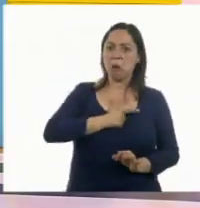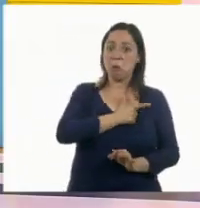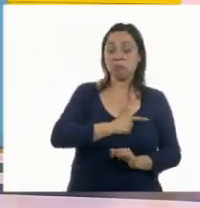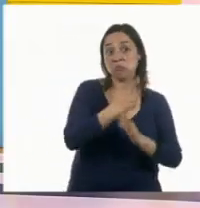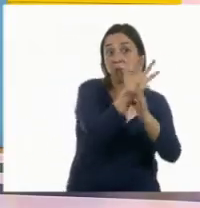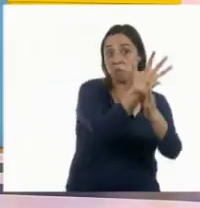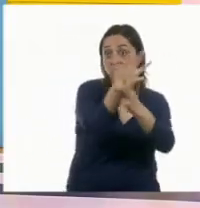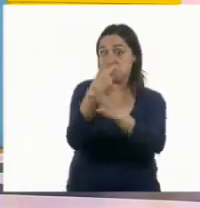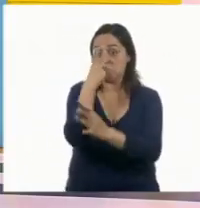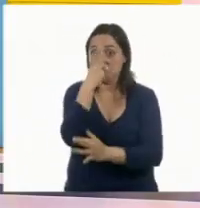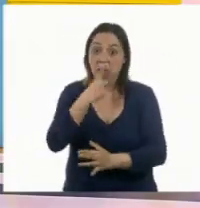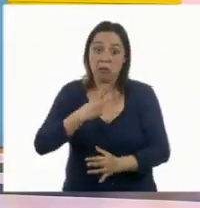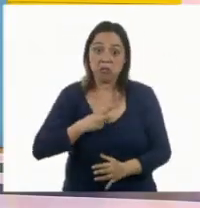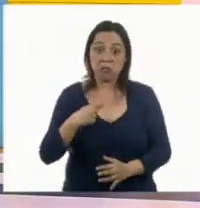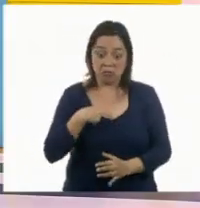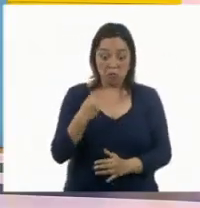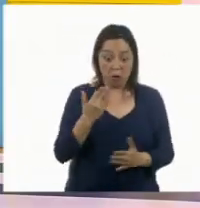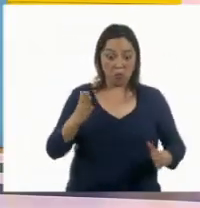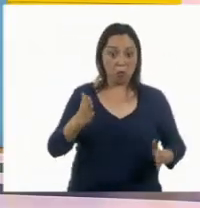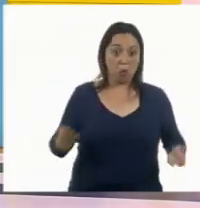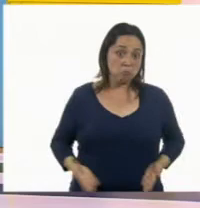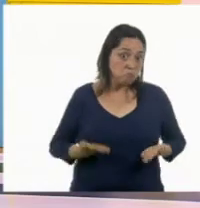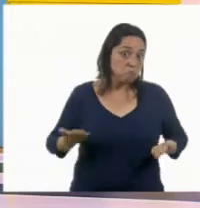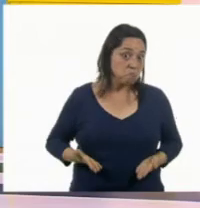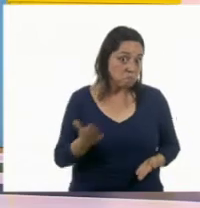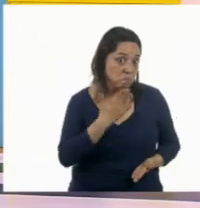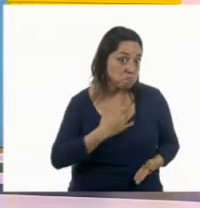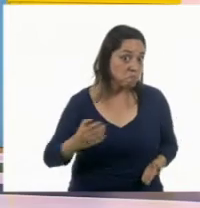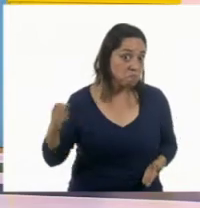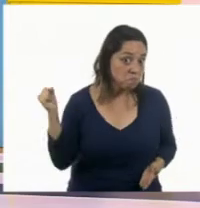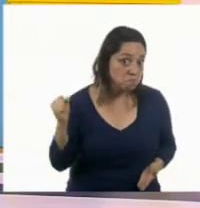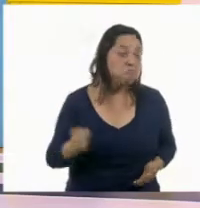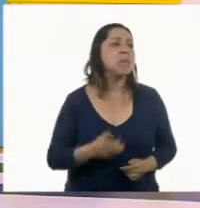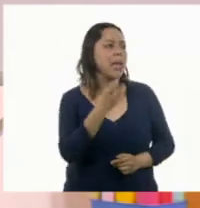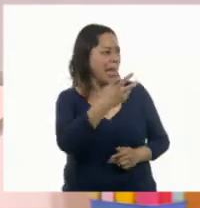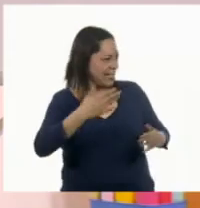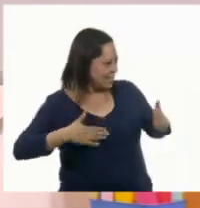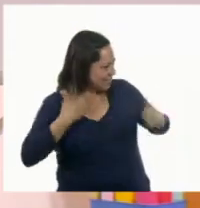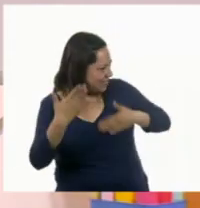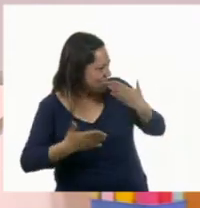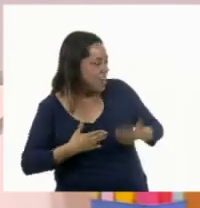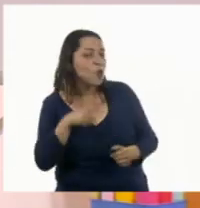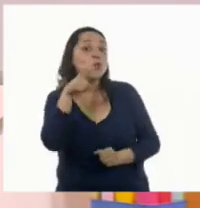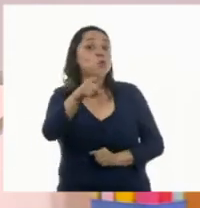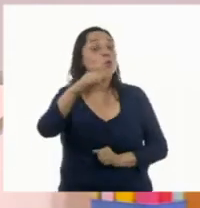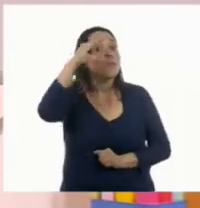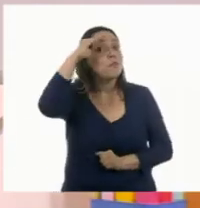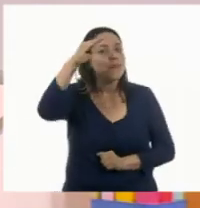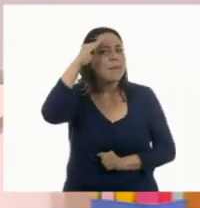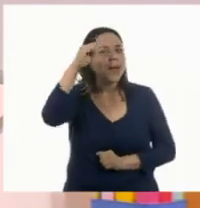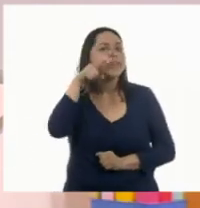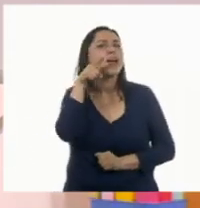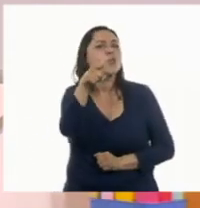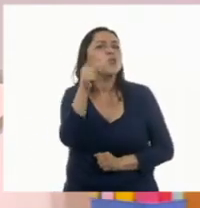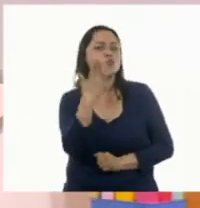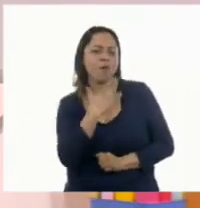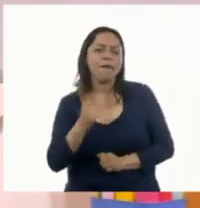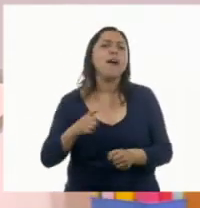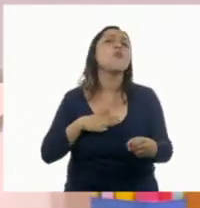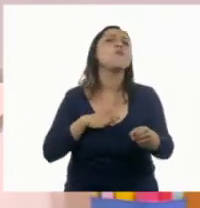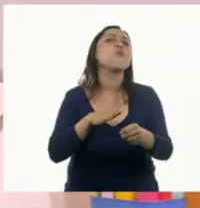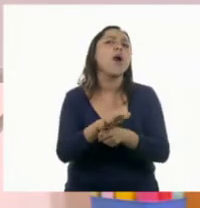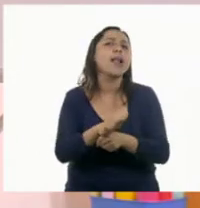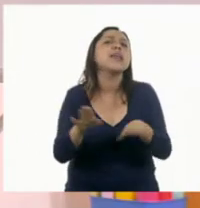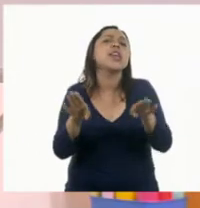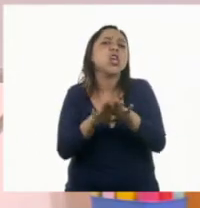Qué bueno y qué divertido y qué sano además. Ustedes también piensen cuál es su habilidad. Y vean la forma en la que ustedes la pueden mejorar